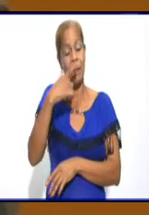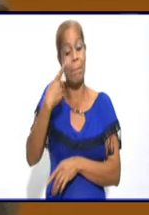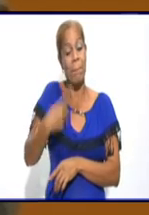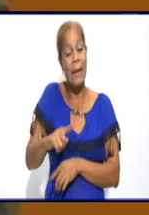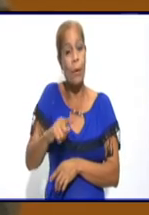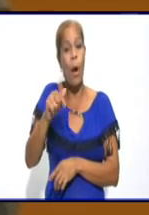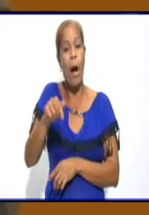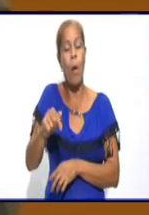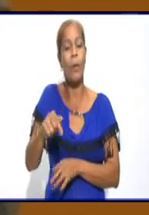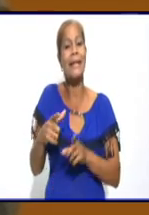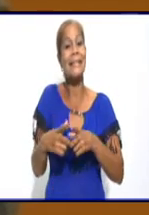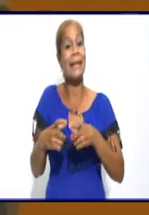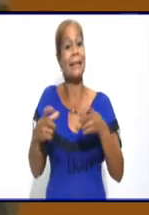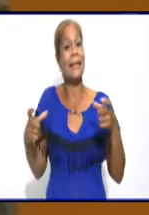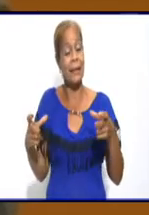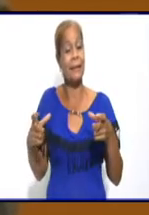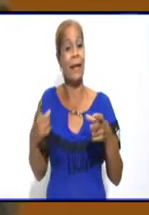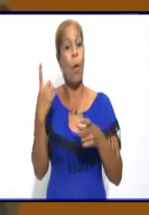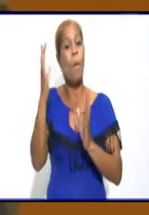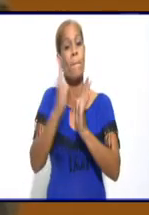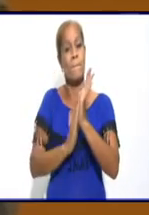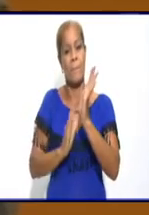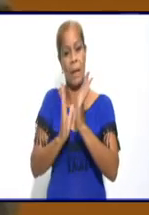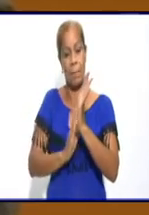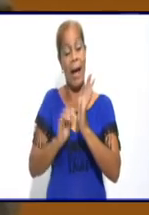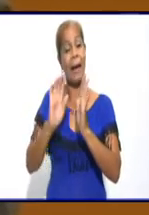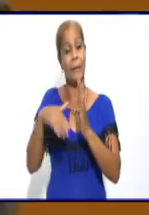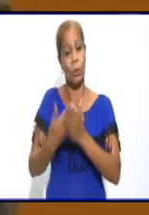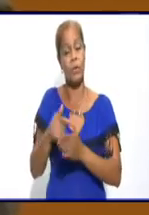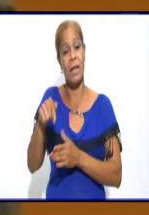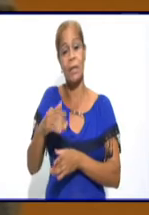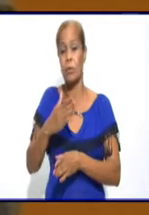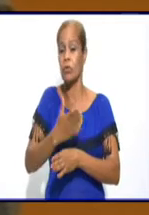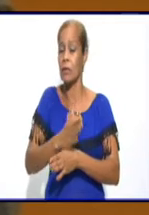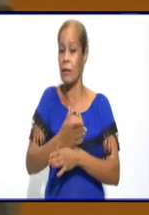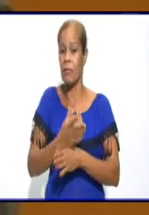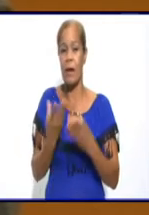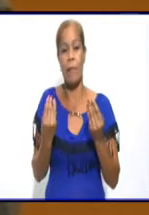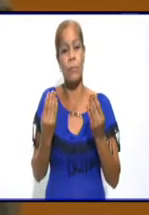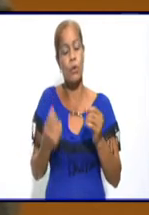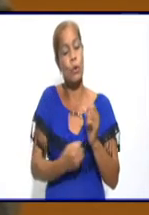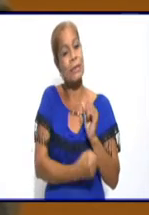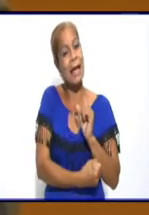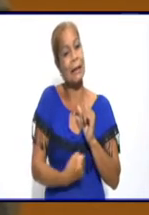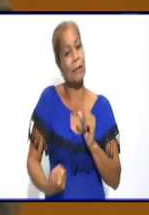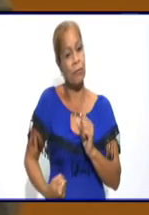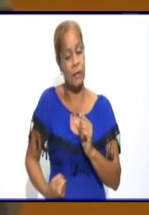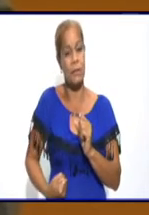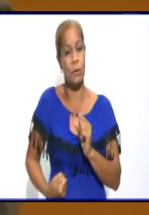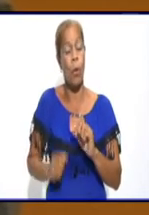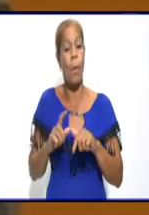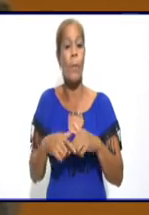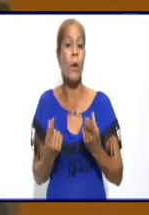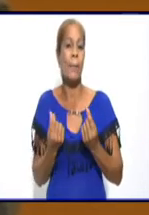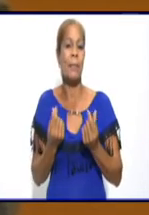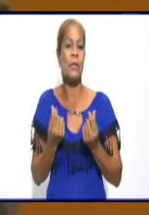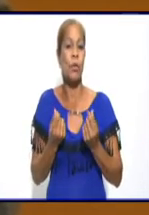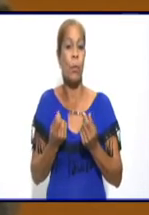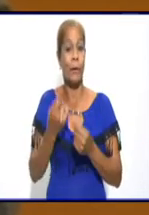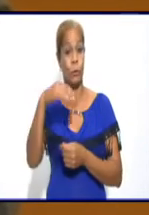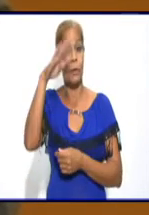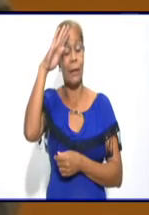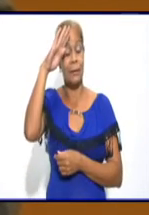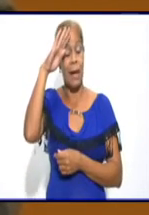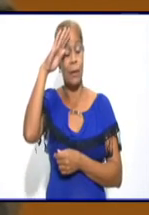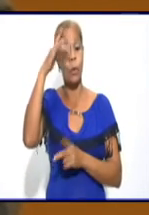no entran al presupuesto del Estado, lo que significa un sacrificio por parte del presupuesto del Estado y de nuestra